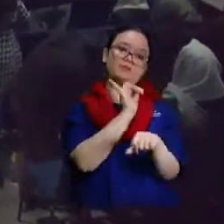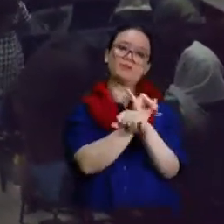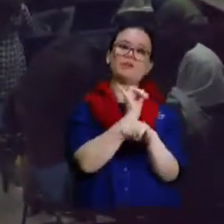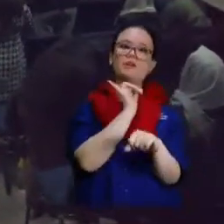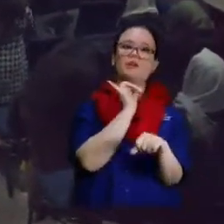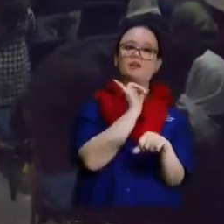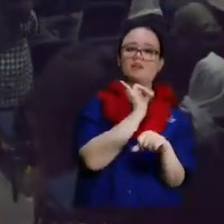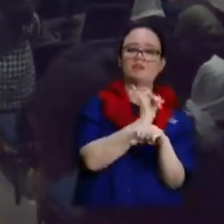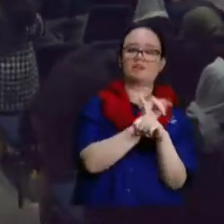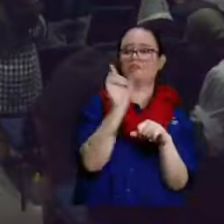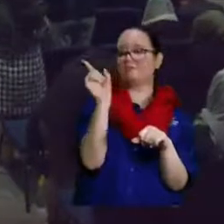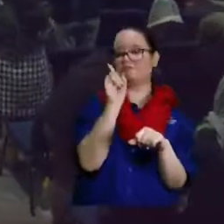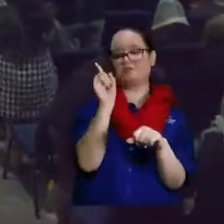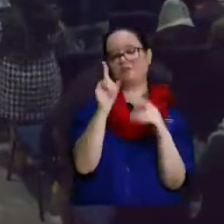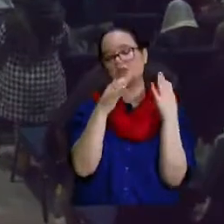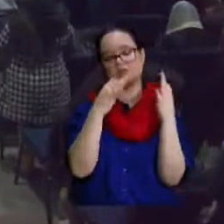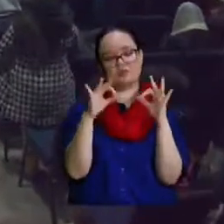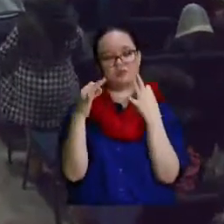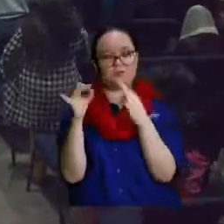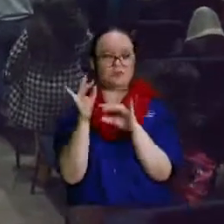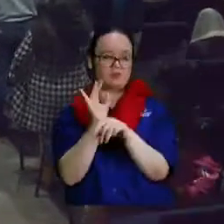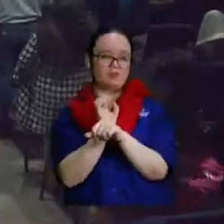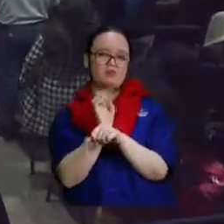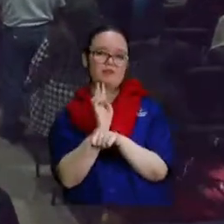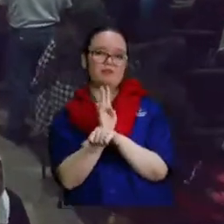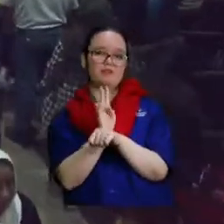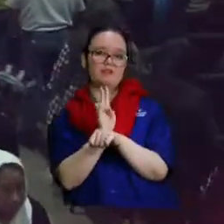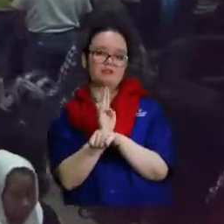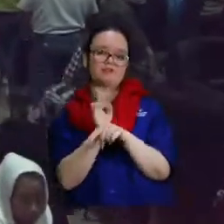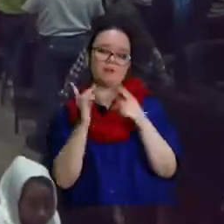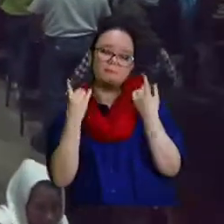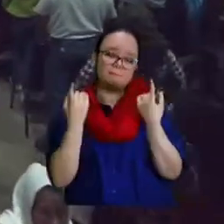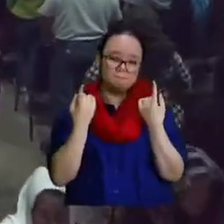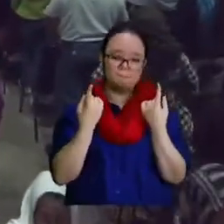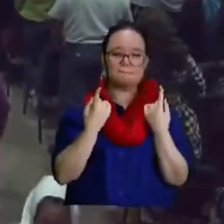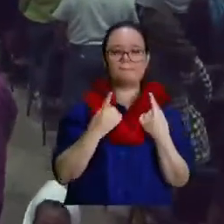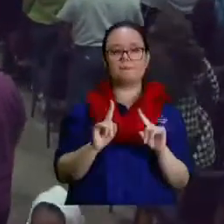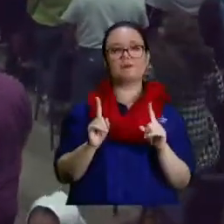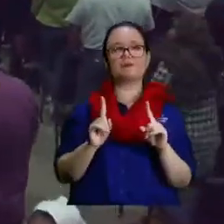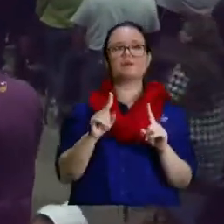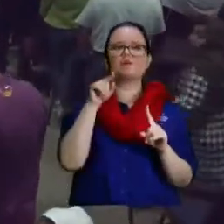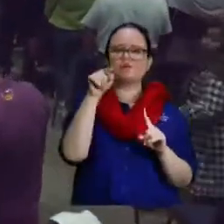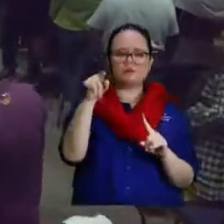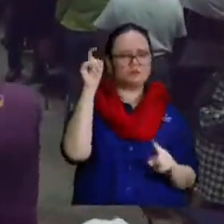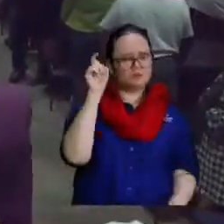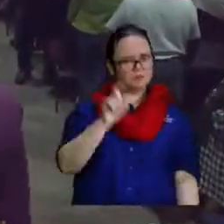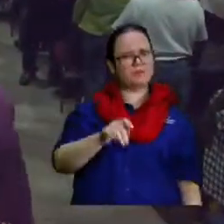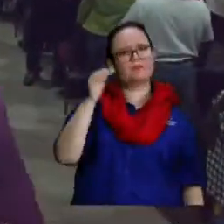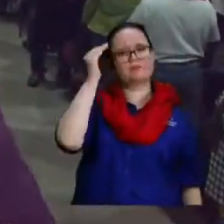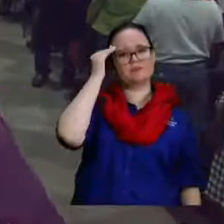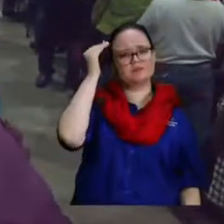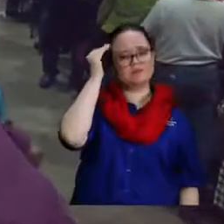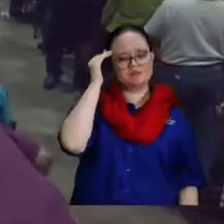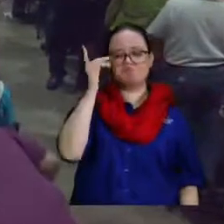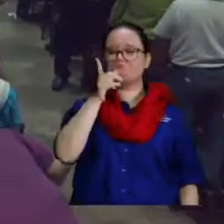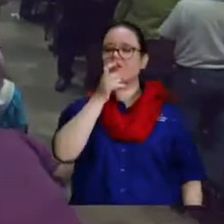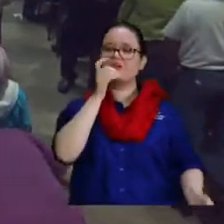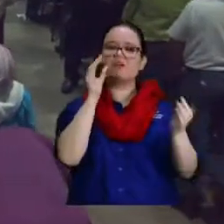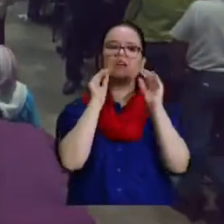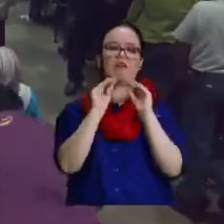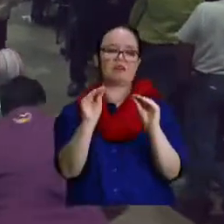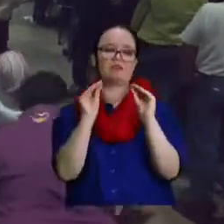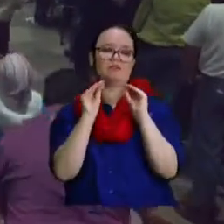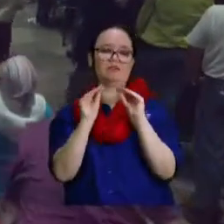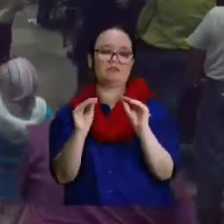a la iglesia de que no podemos participar de doctrinas extrañas de que tienes que saber quién es el que te está enseñando esa fue la primera